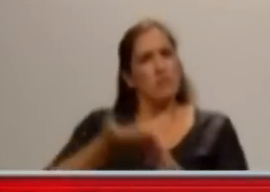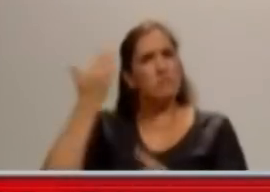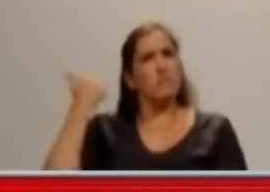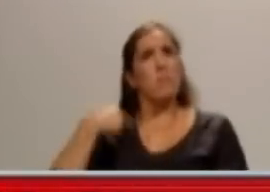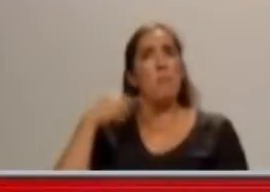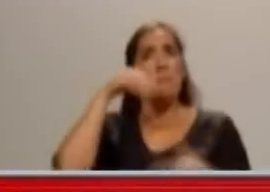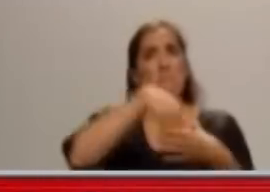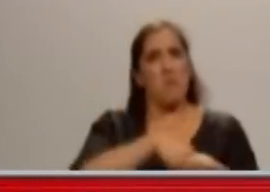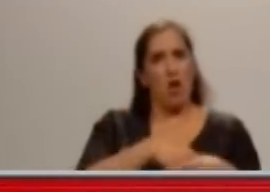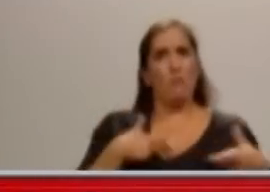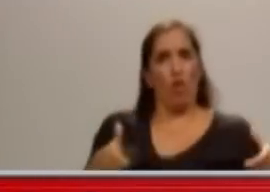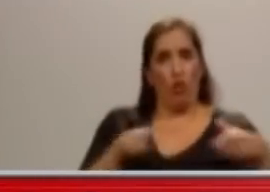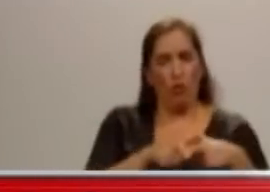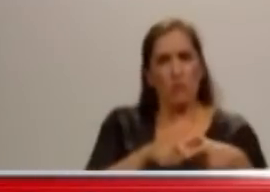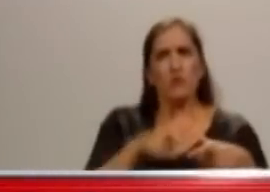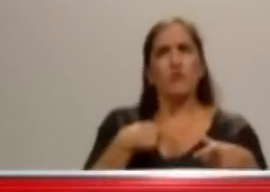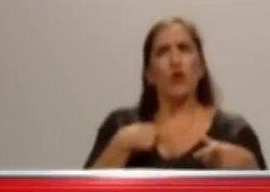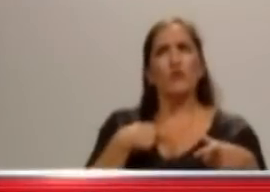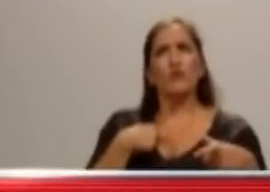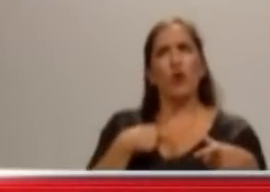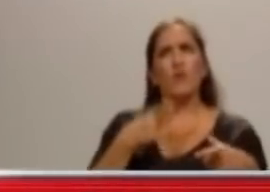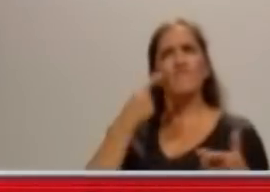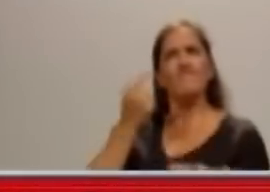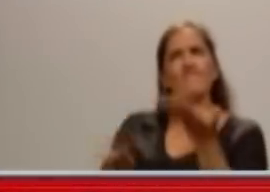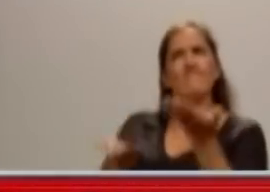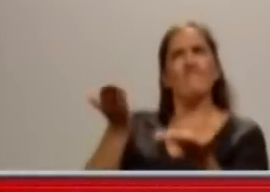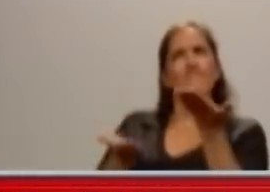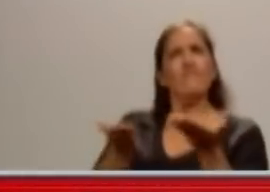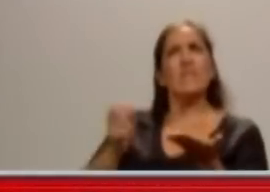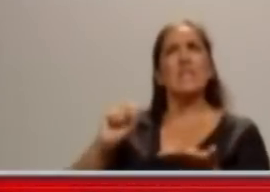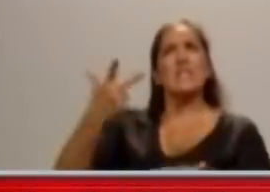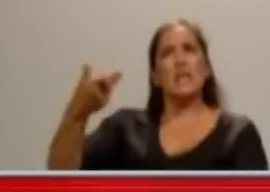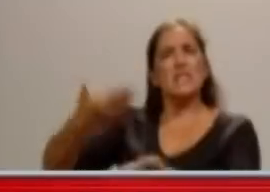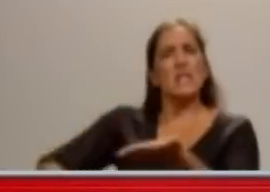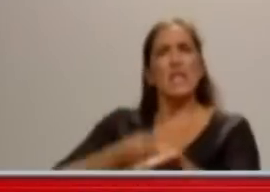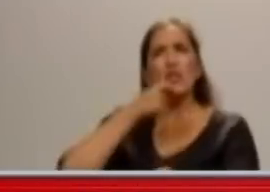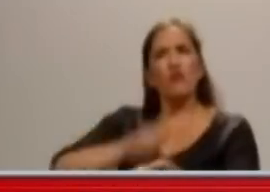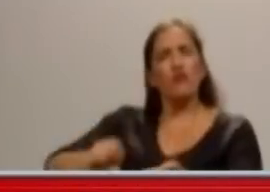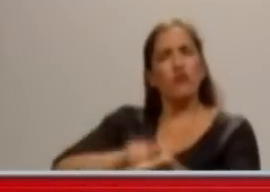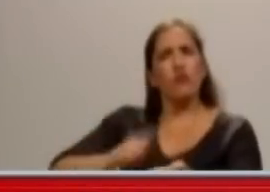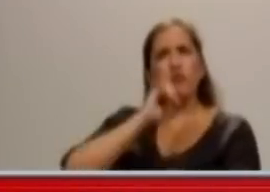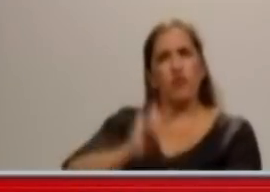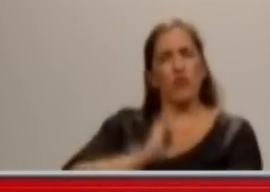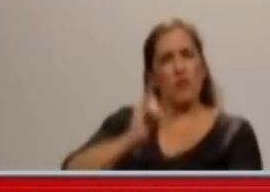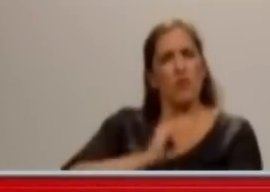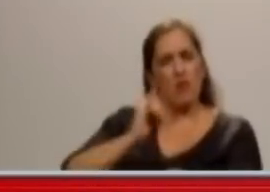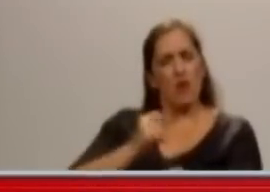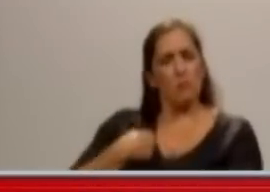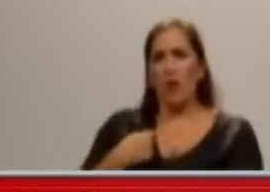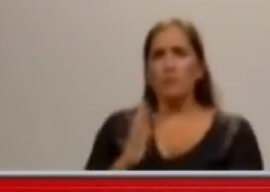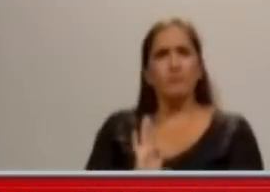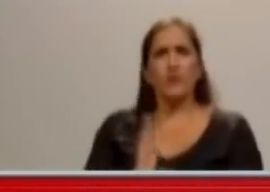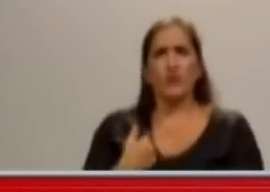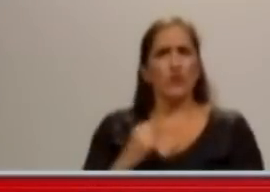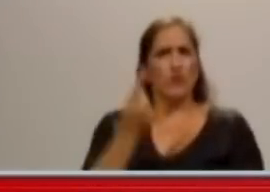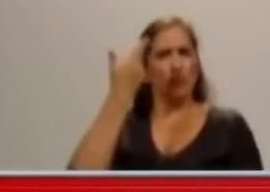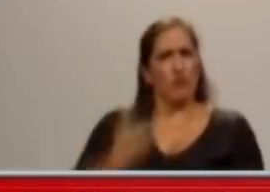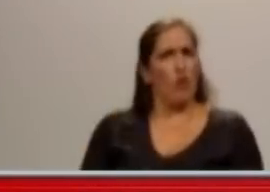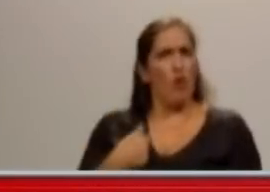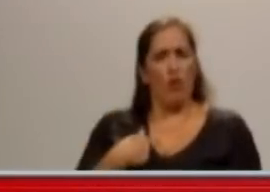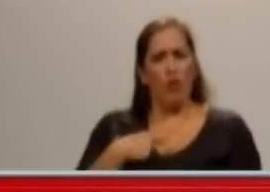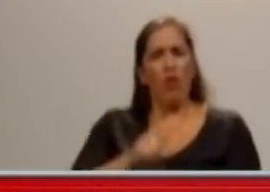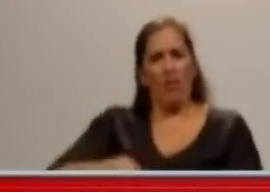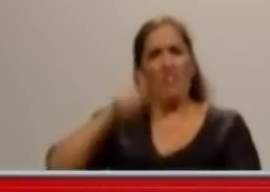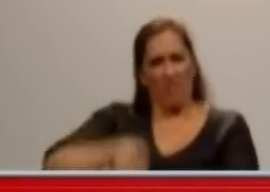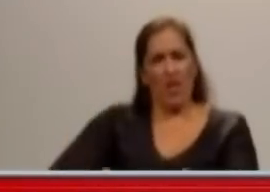en alguna crónica de, que yo vi ahí en La Nación, en un despacho de Jorge Fasales, del viernes 28. Irán responde diciendo así.